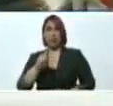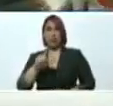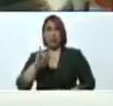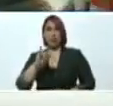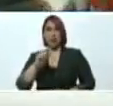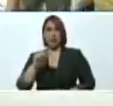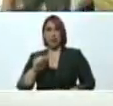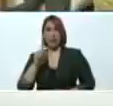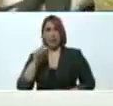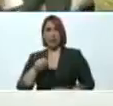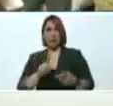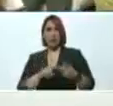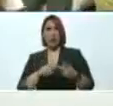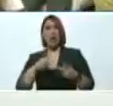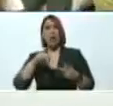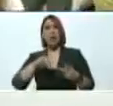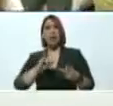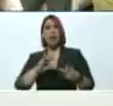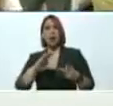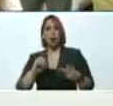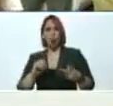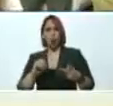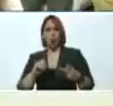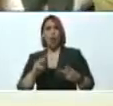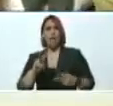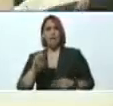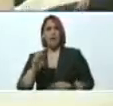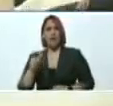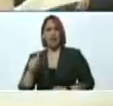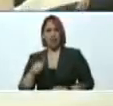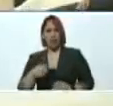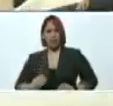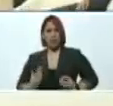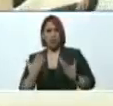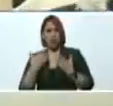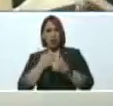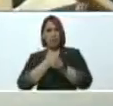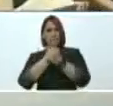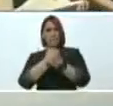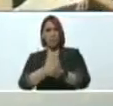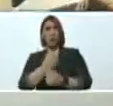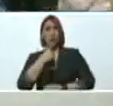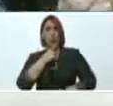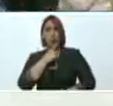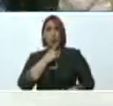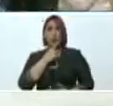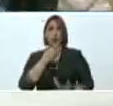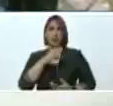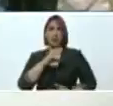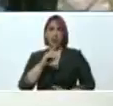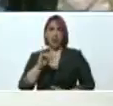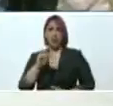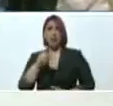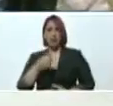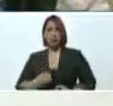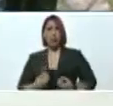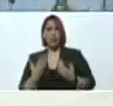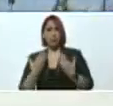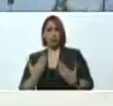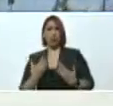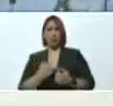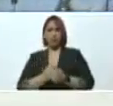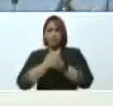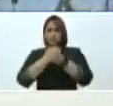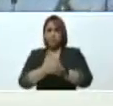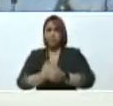Son cosas del pueblo, de amor. Son expresiones de amor. y las expresiones de amor se responden con amor, con